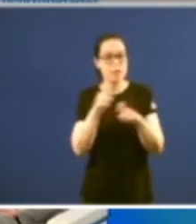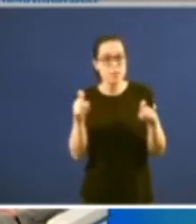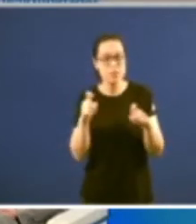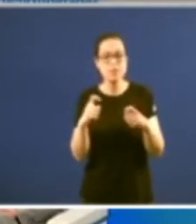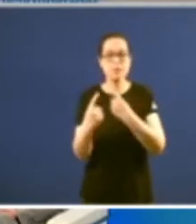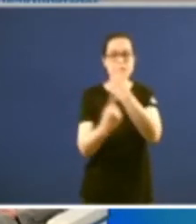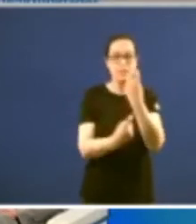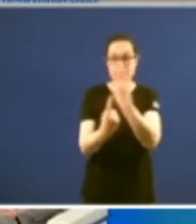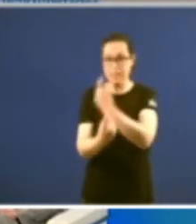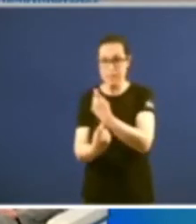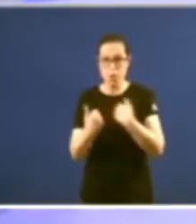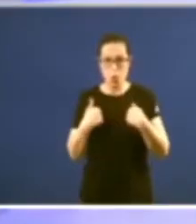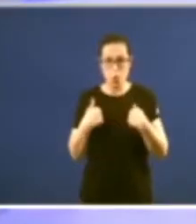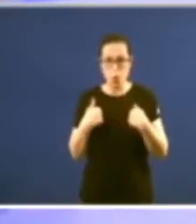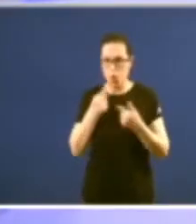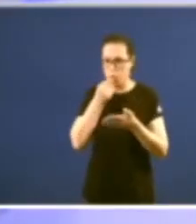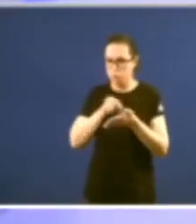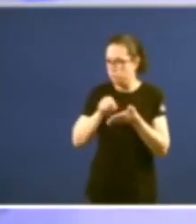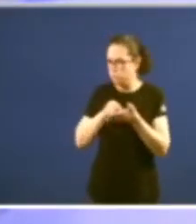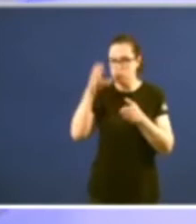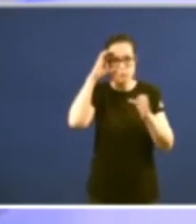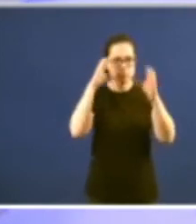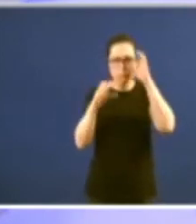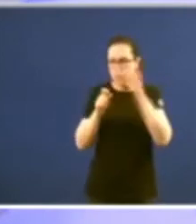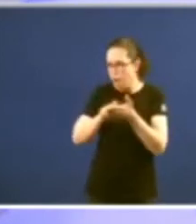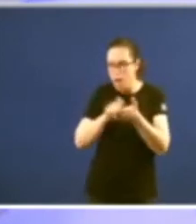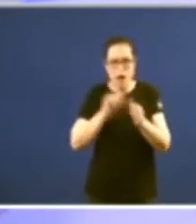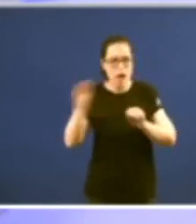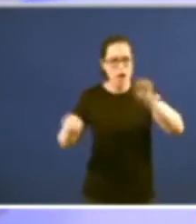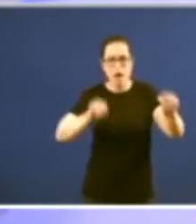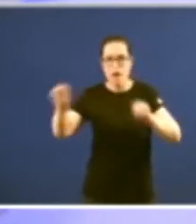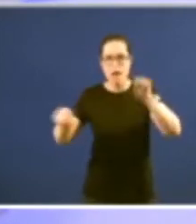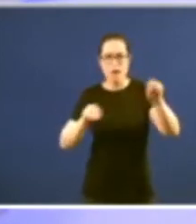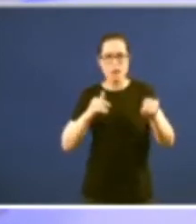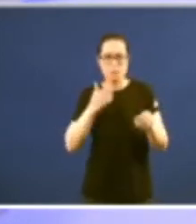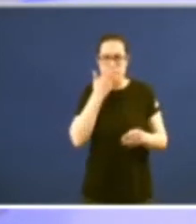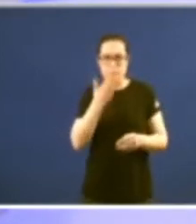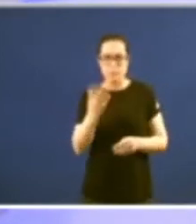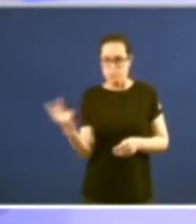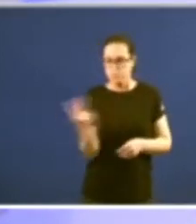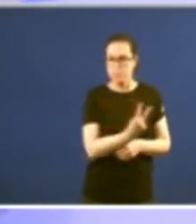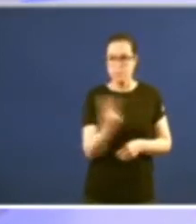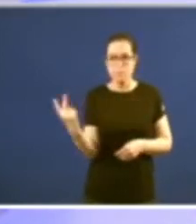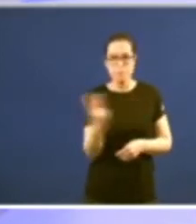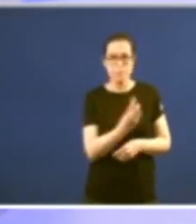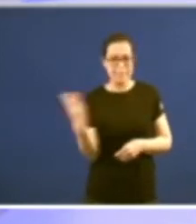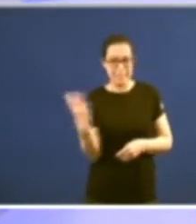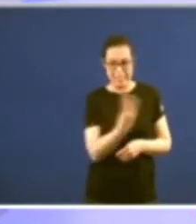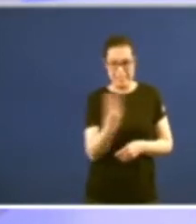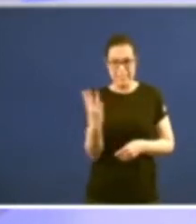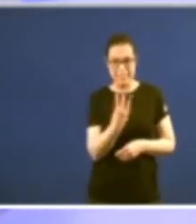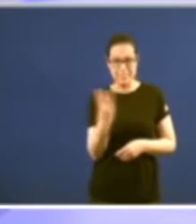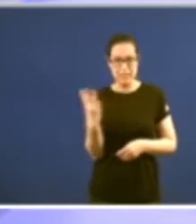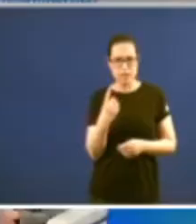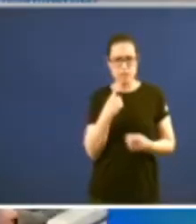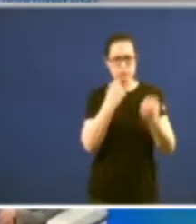fixerades vos eu traía unha batería inmensa porque me parece un luxo ter a estes tres académicos vos